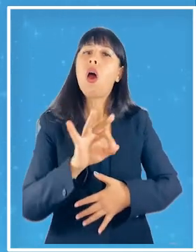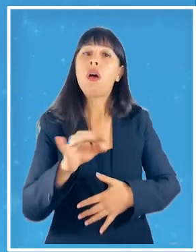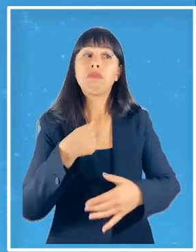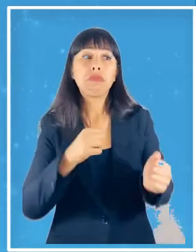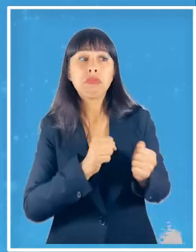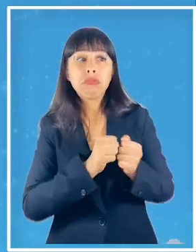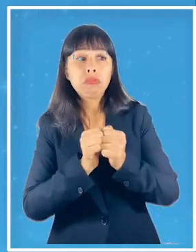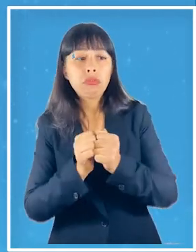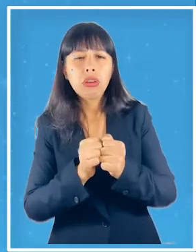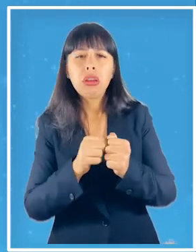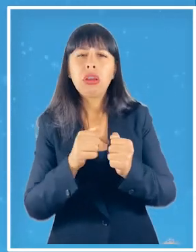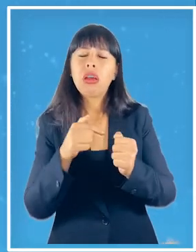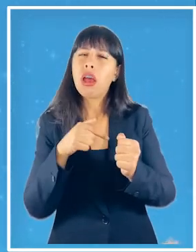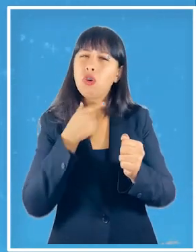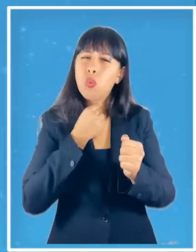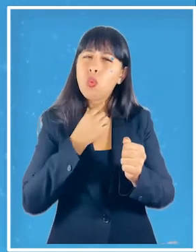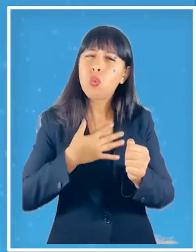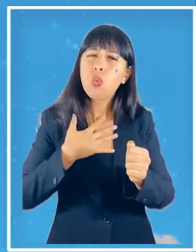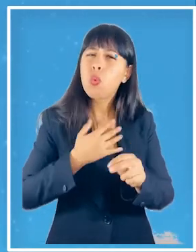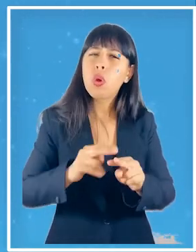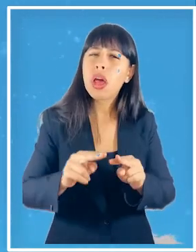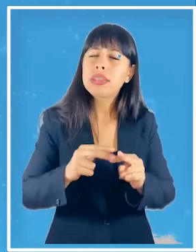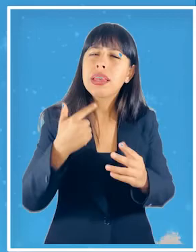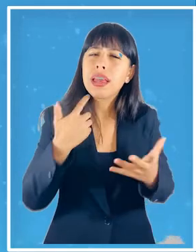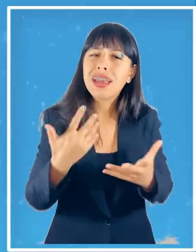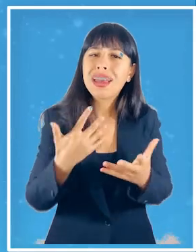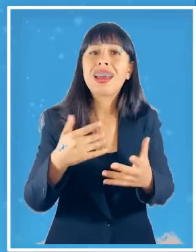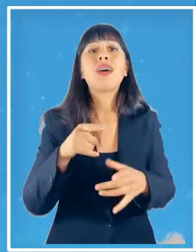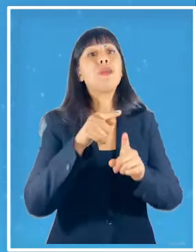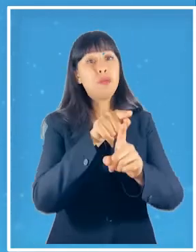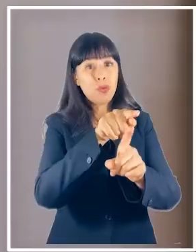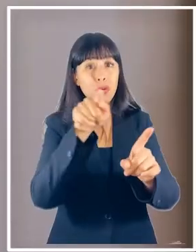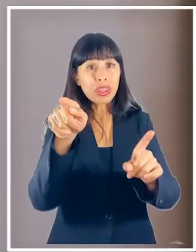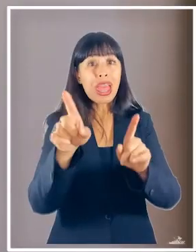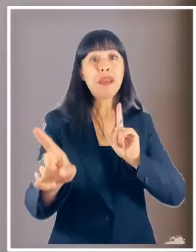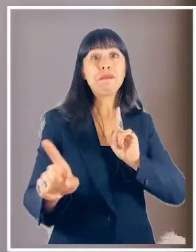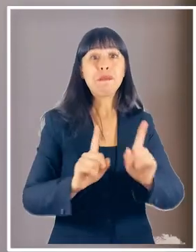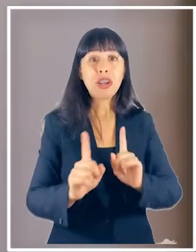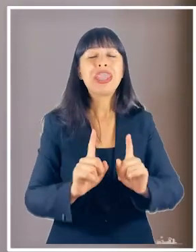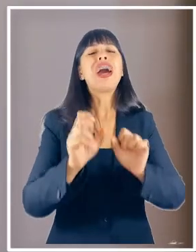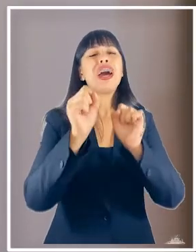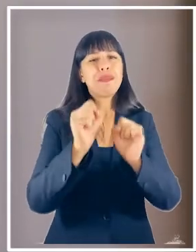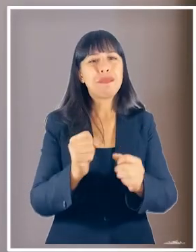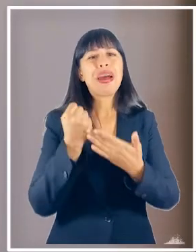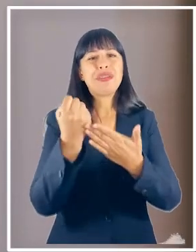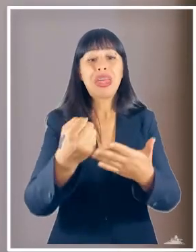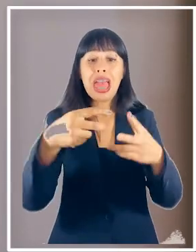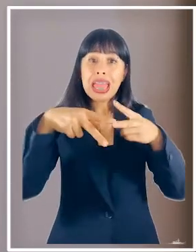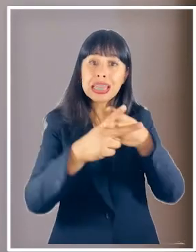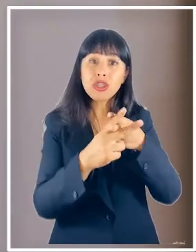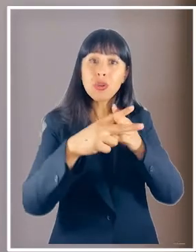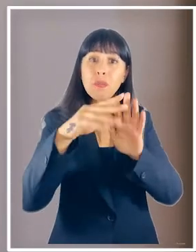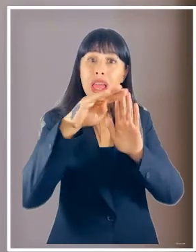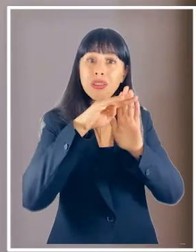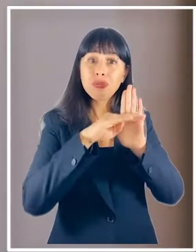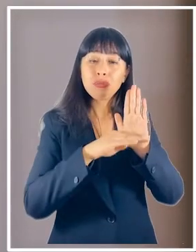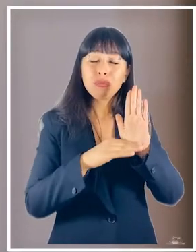compañía? para eso ustedes los pueden ayudar ya que existe un instrumento